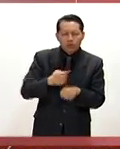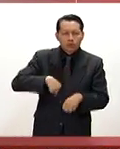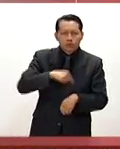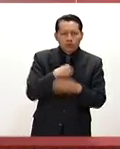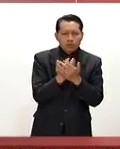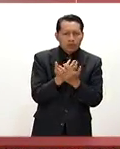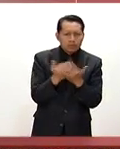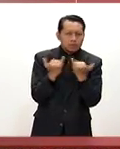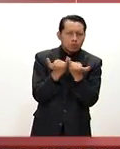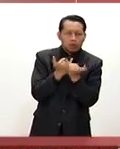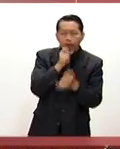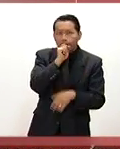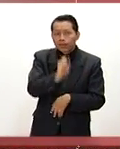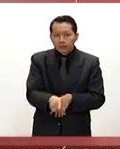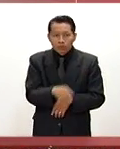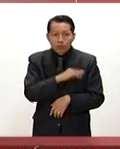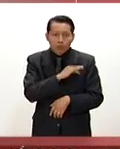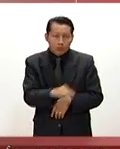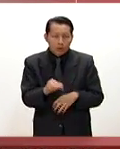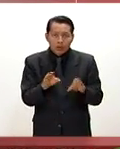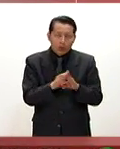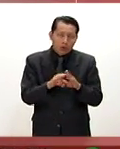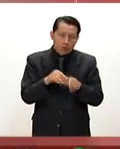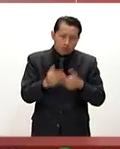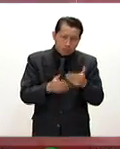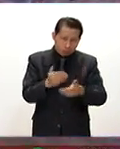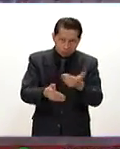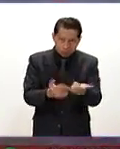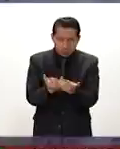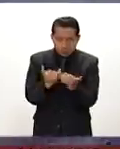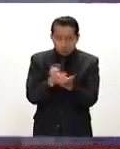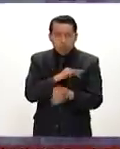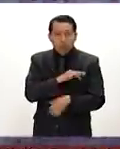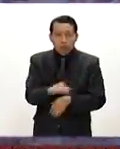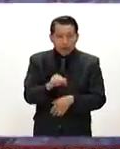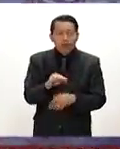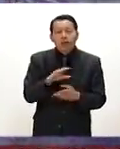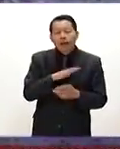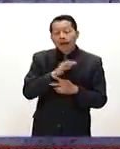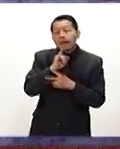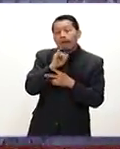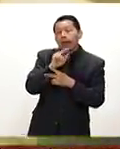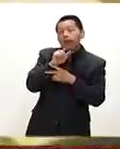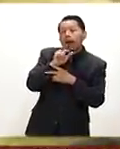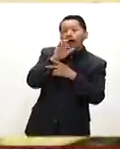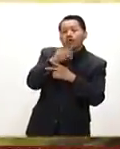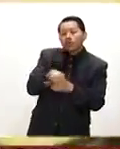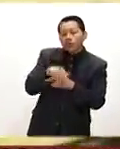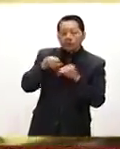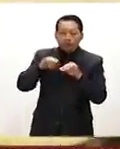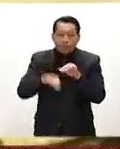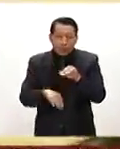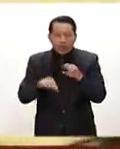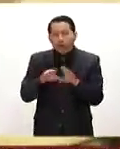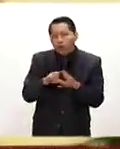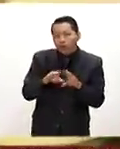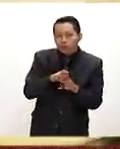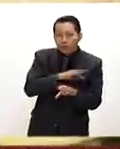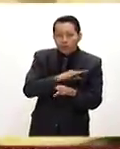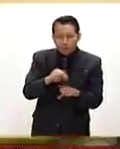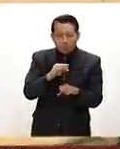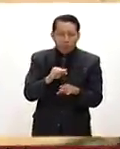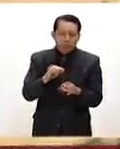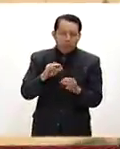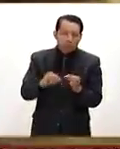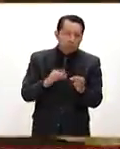esperamos que de todas maneras haya un incremento en el empleo y si mantenemos la inflación baja, un mantenimiento de la